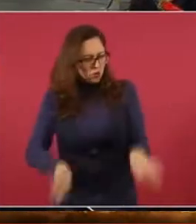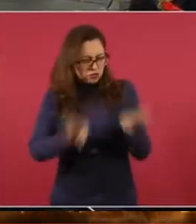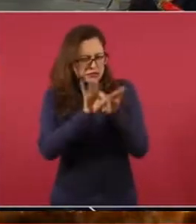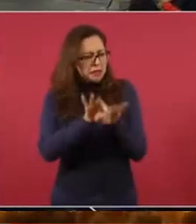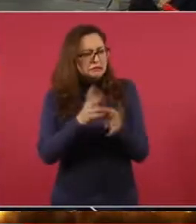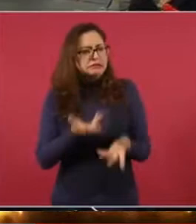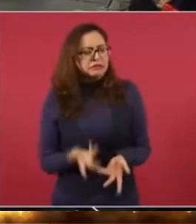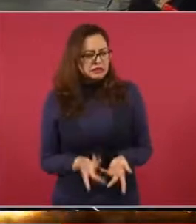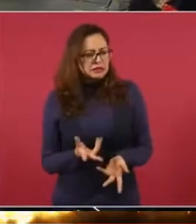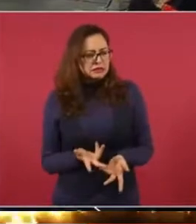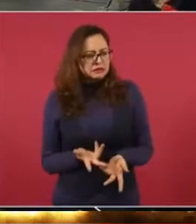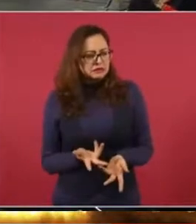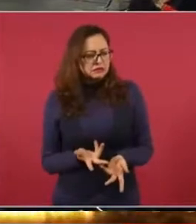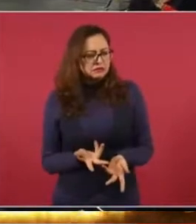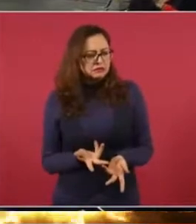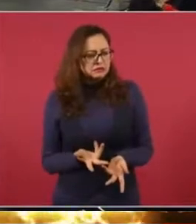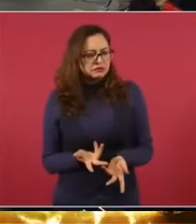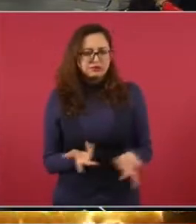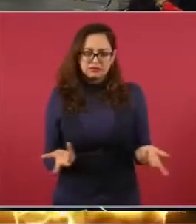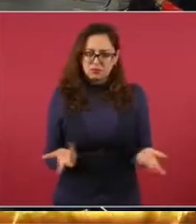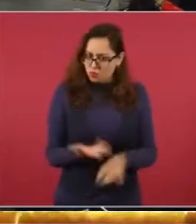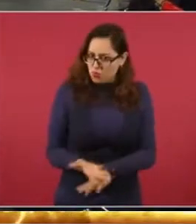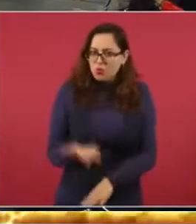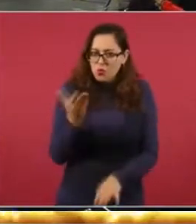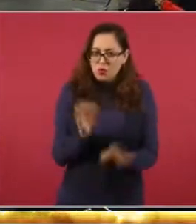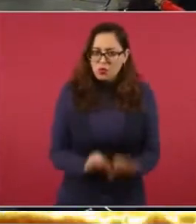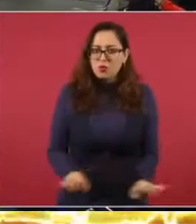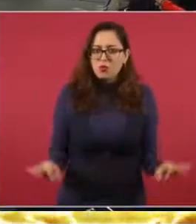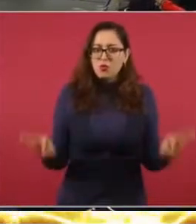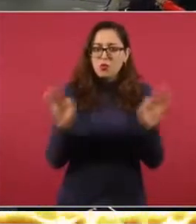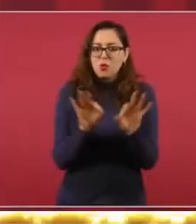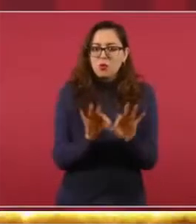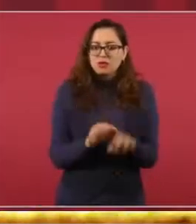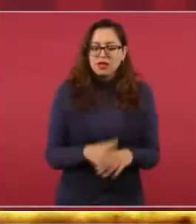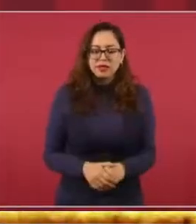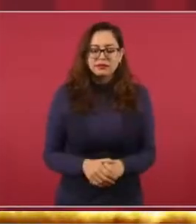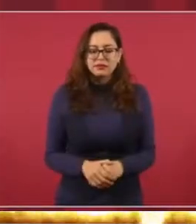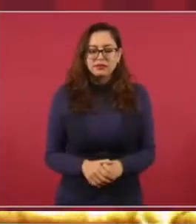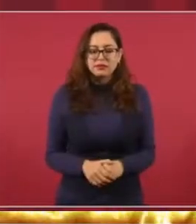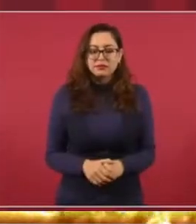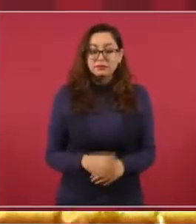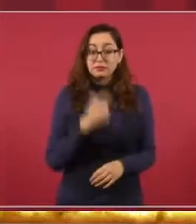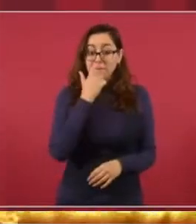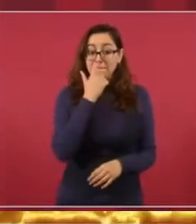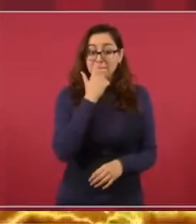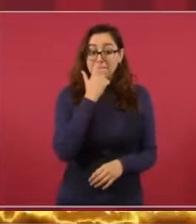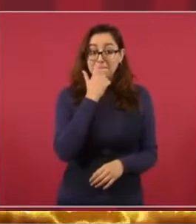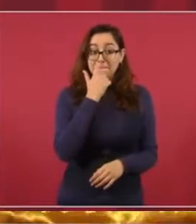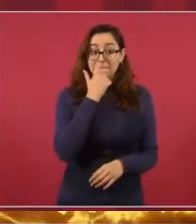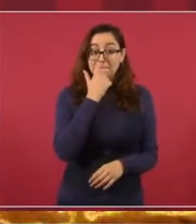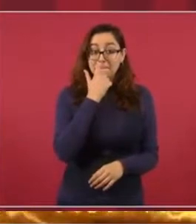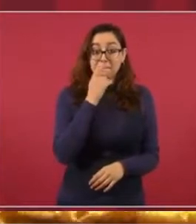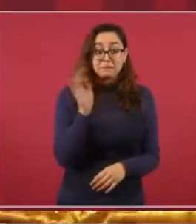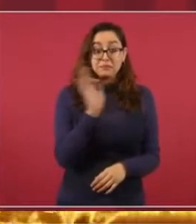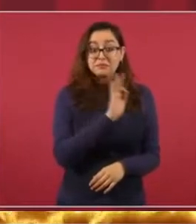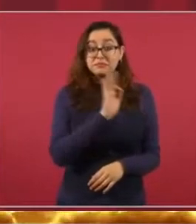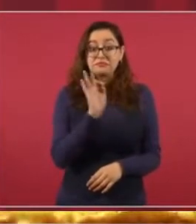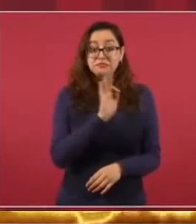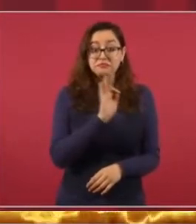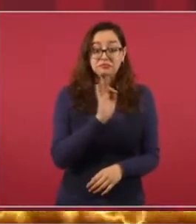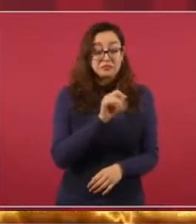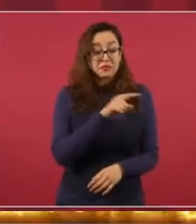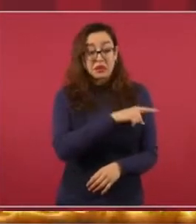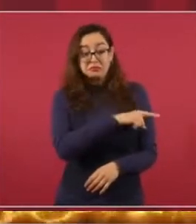a la ley que no